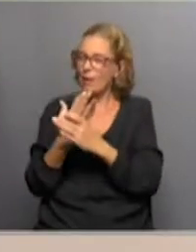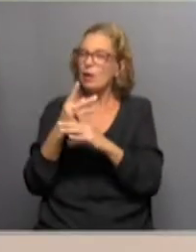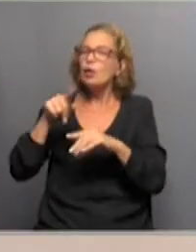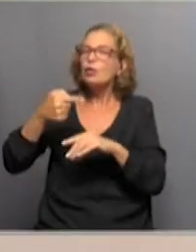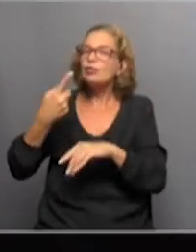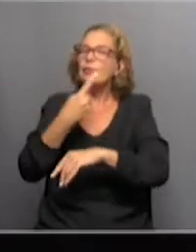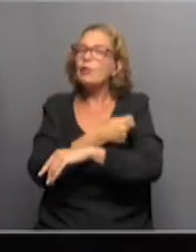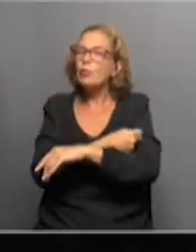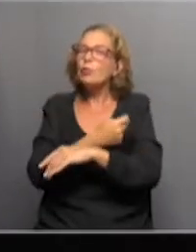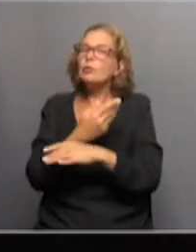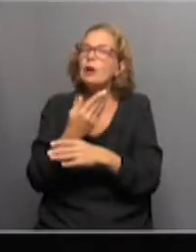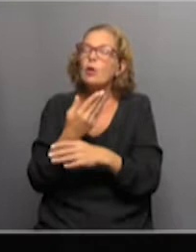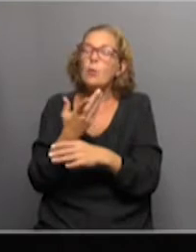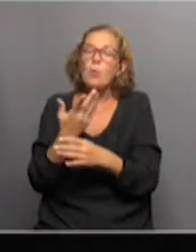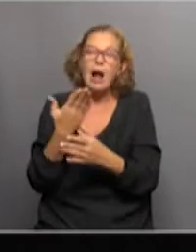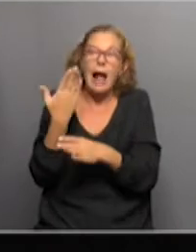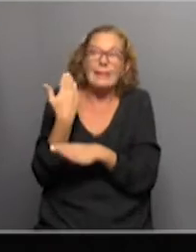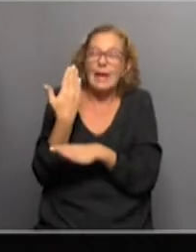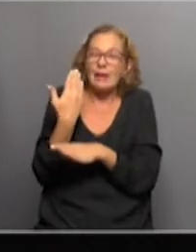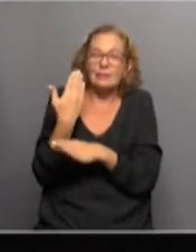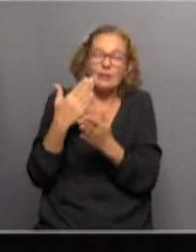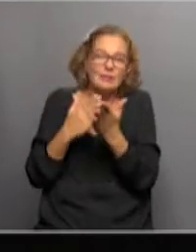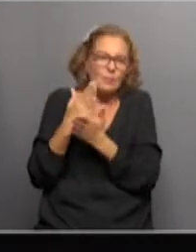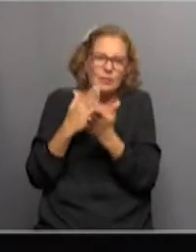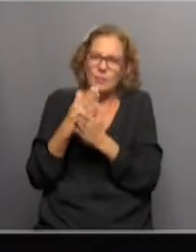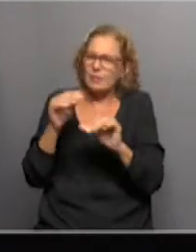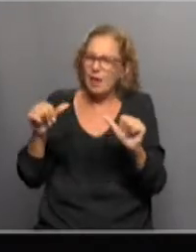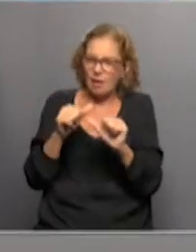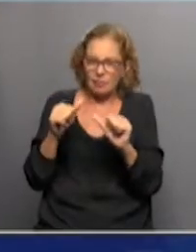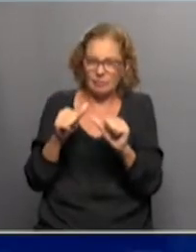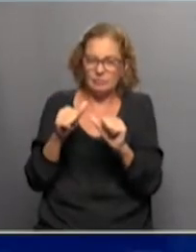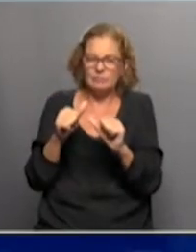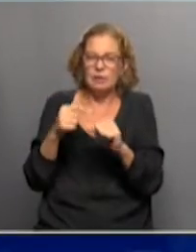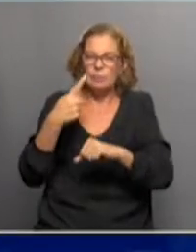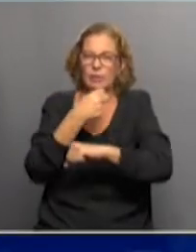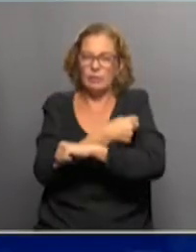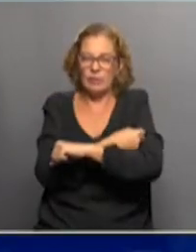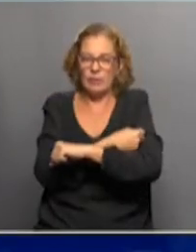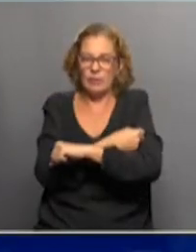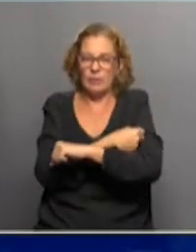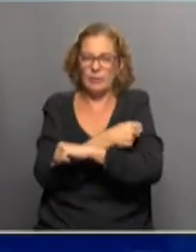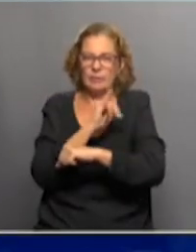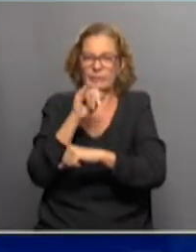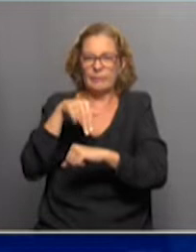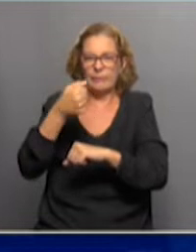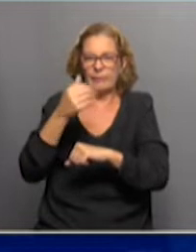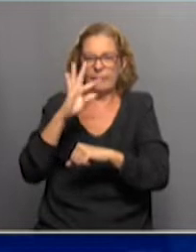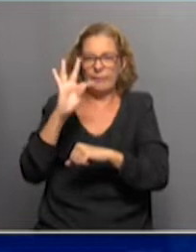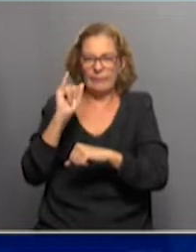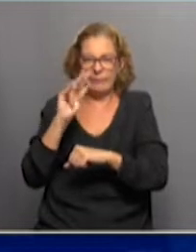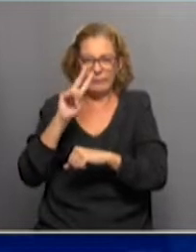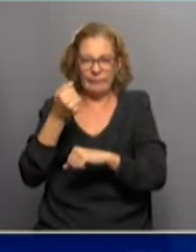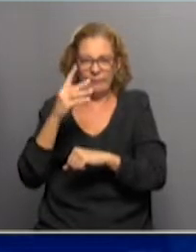son bastante tradicionales y que se usan hace tiempo, que son las vacunas inactivadas o las vacunas a